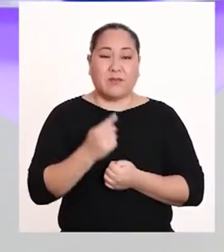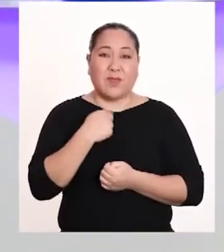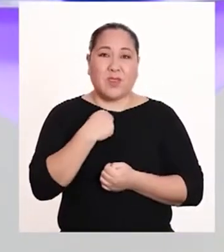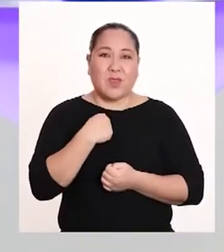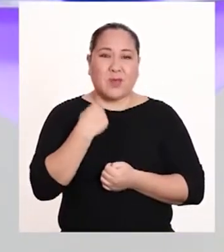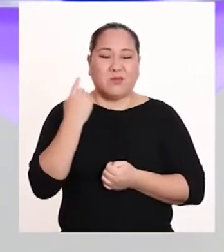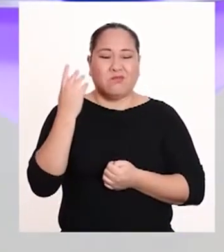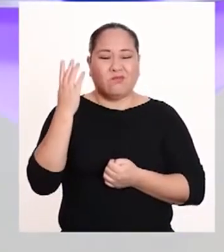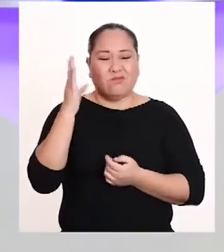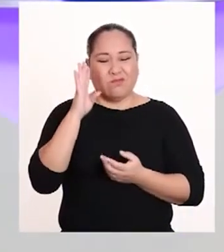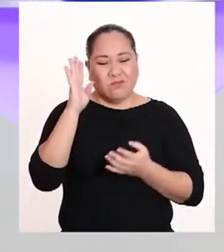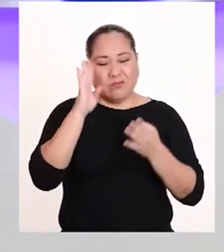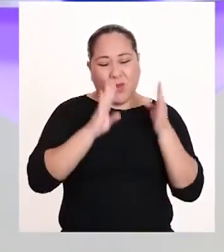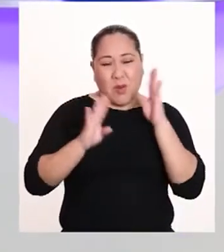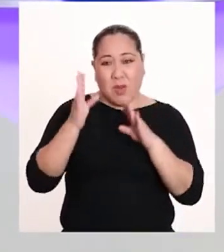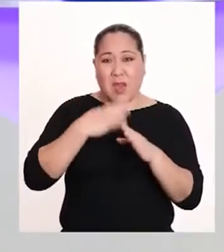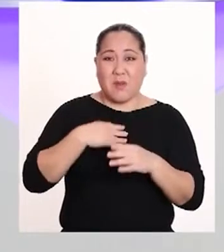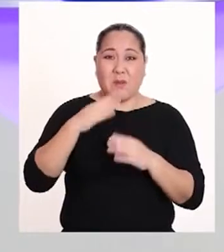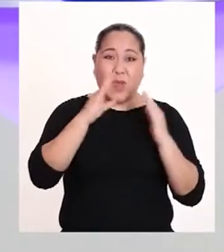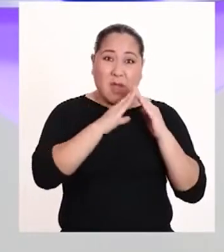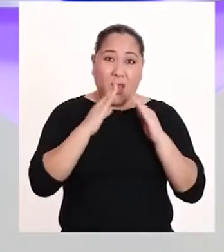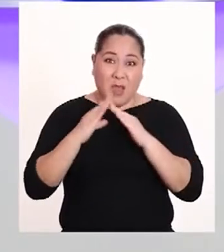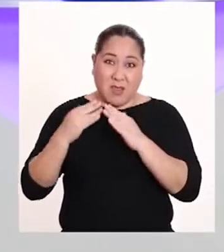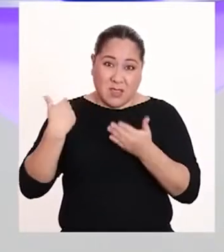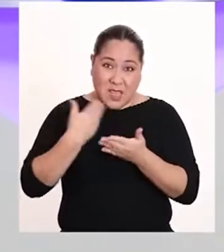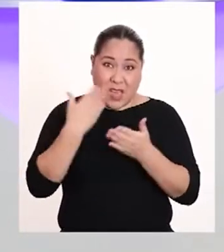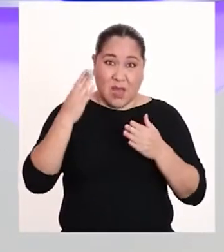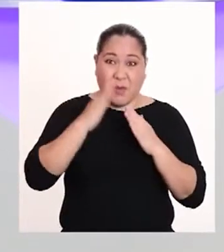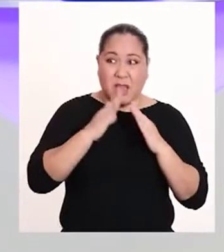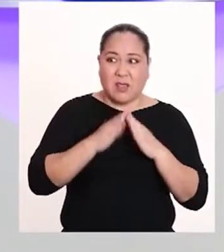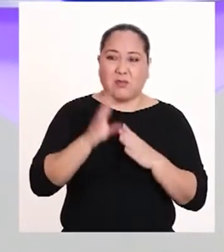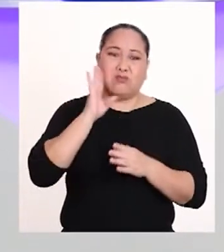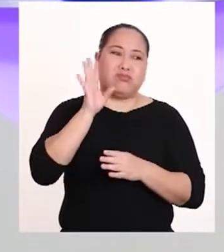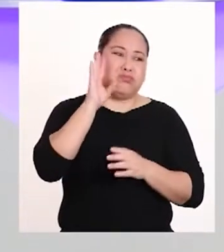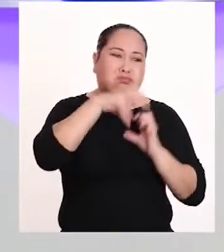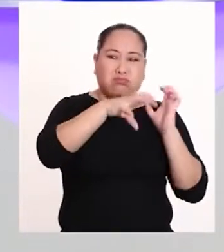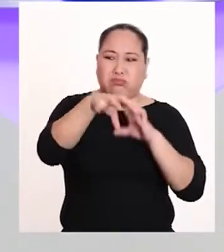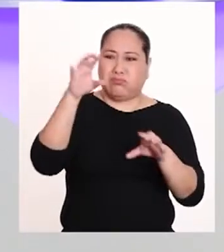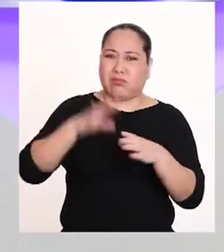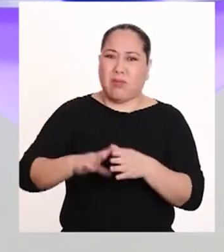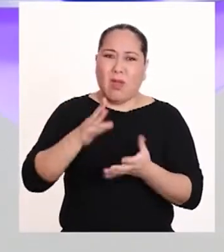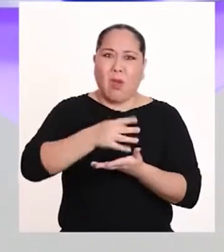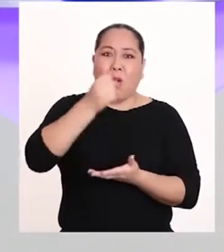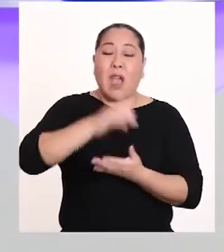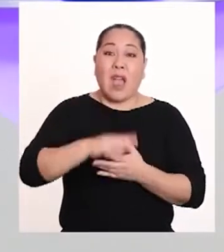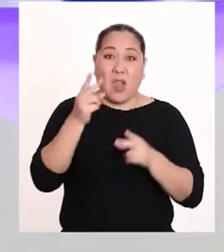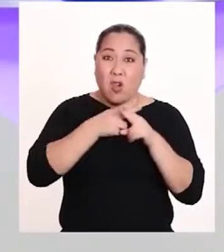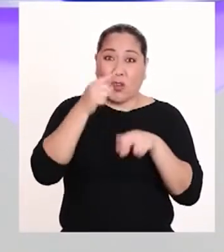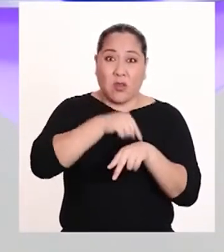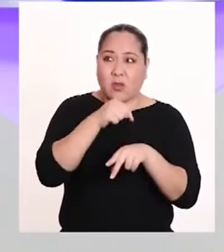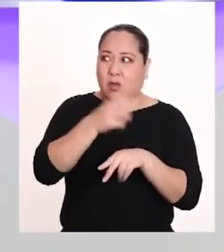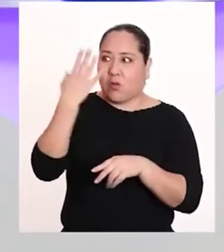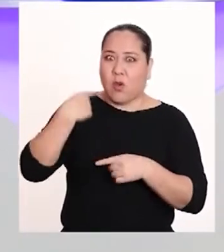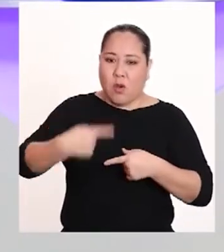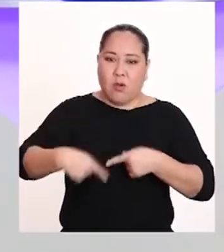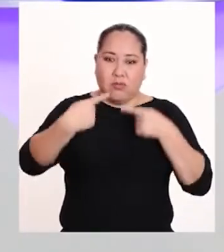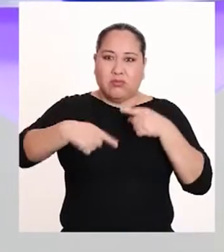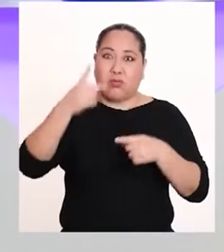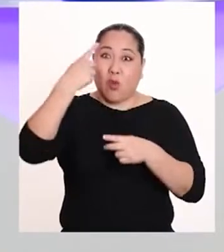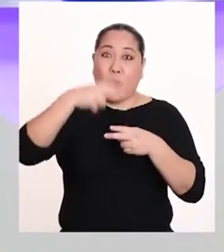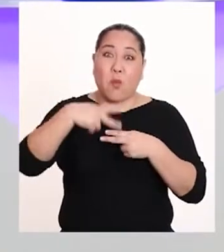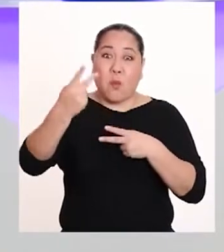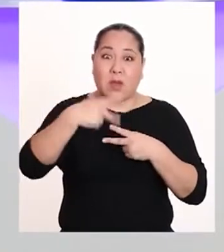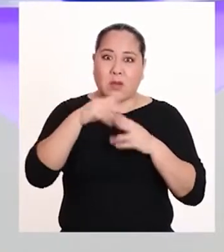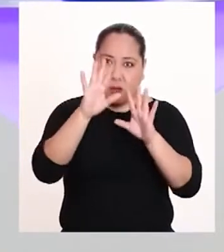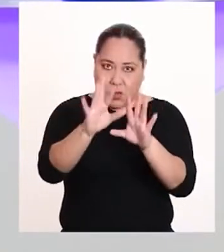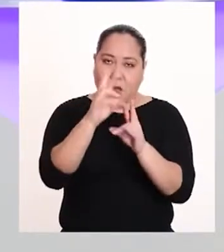es que me preocupa muchísimo que en que mi barrio estén contaminando tanto con plásticos de todo tipo. Es más, hace poco tuve una discusión con